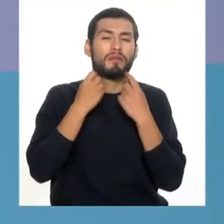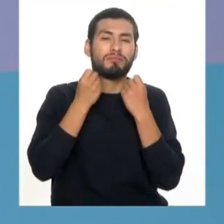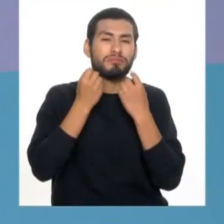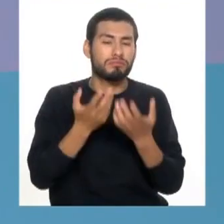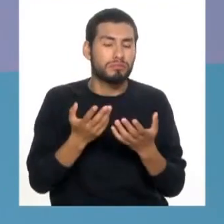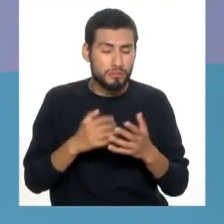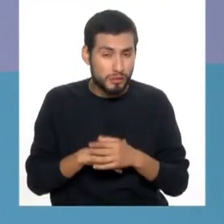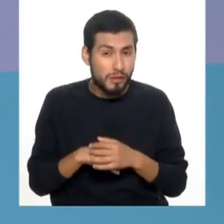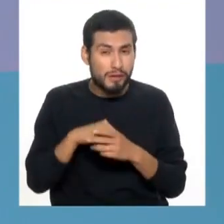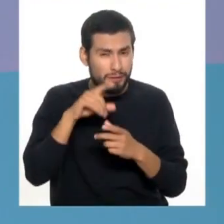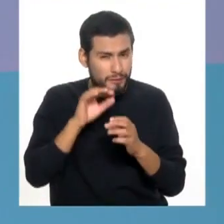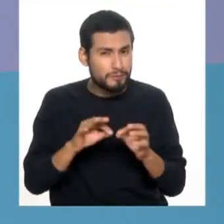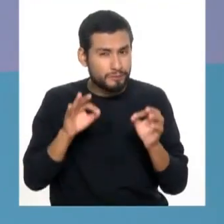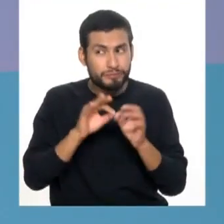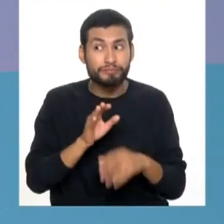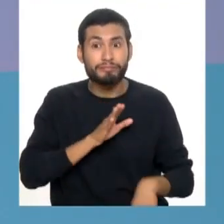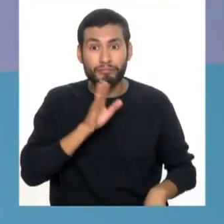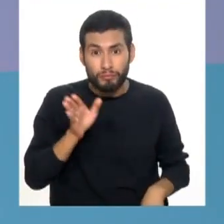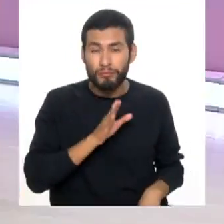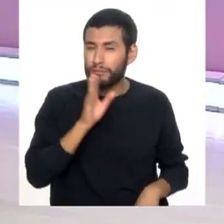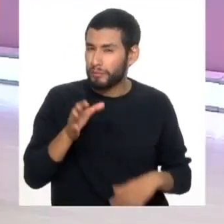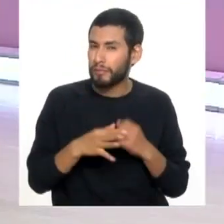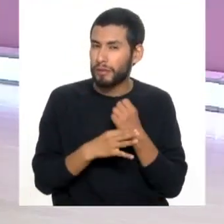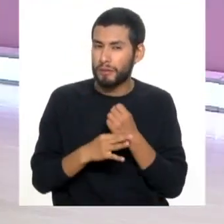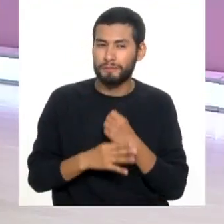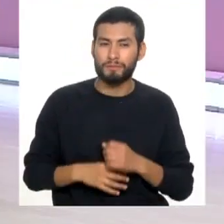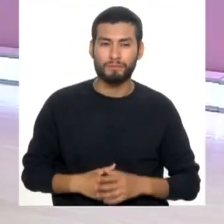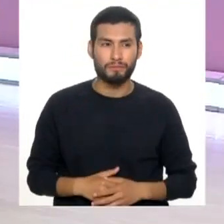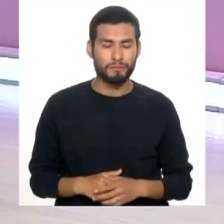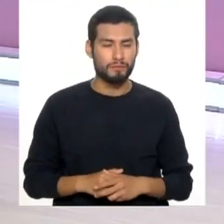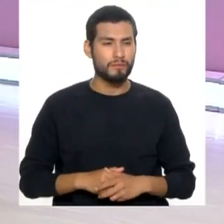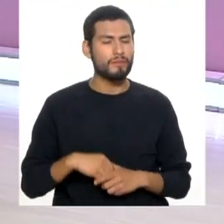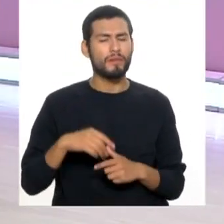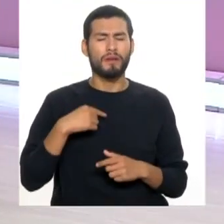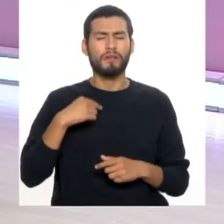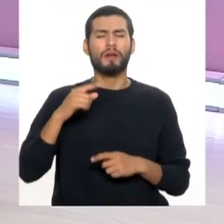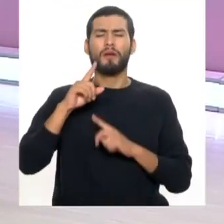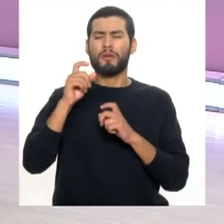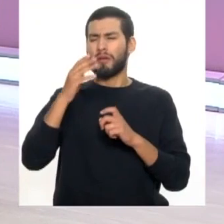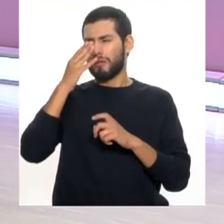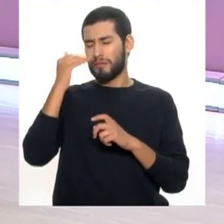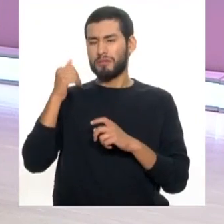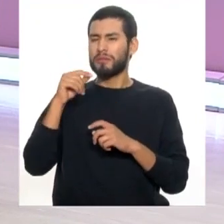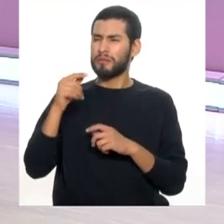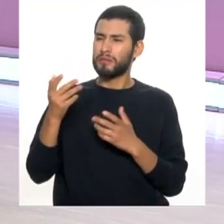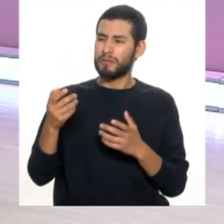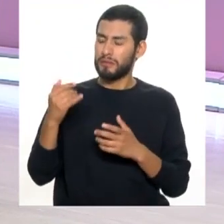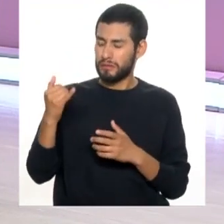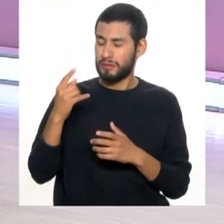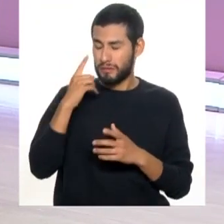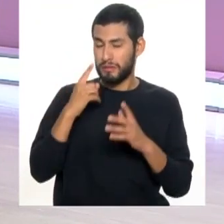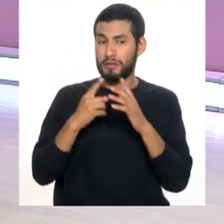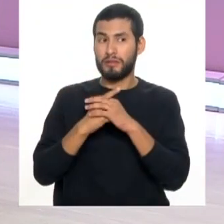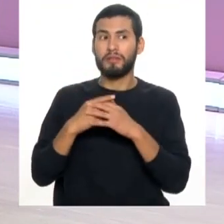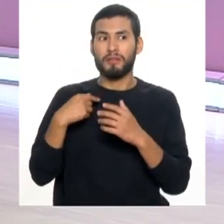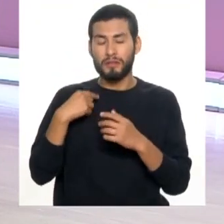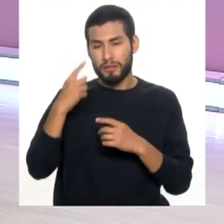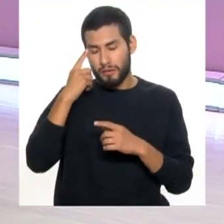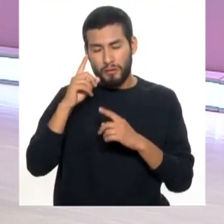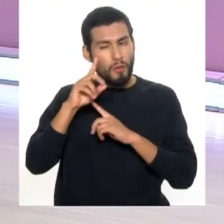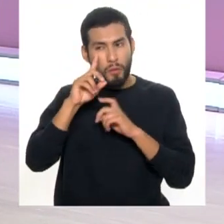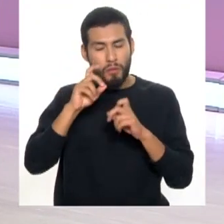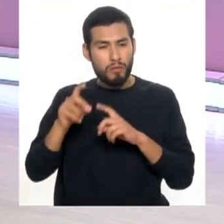bucal. Porque es importante ir al odontólogo. Perfecto. ¿Qué tanto se me quedó en el tintero de las preguntas que tenía varias chiquitas? Disculpen que así rápido yo tengo muchas